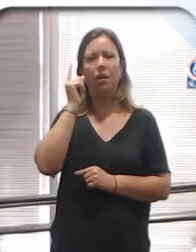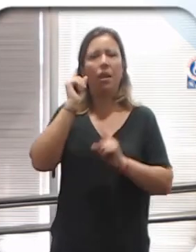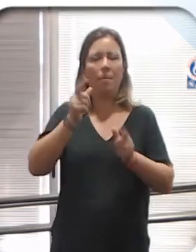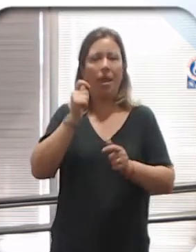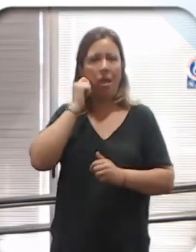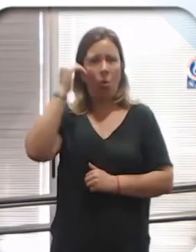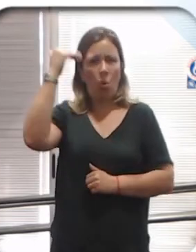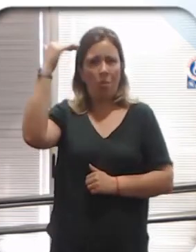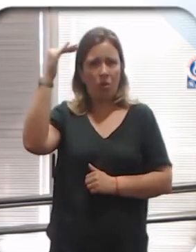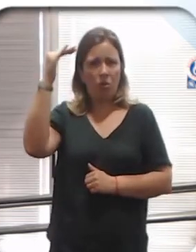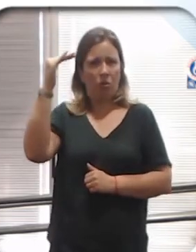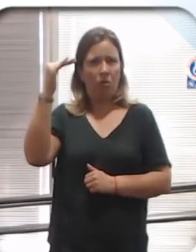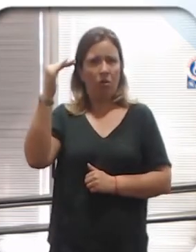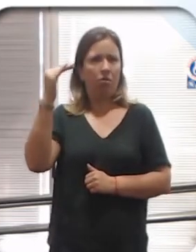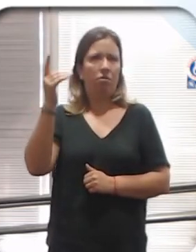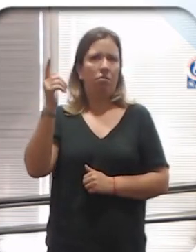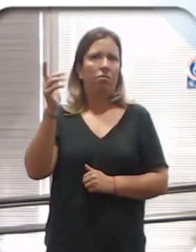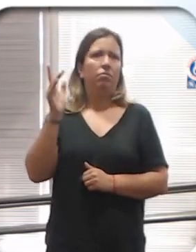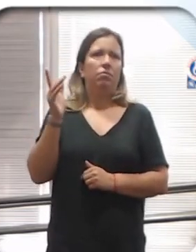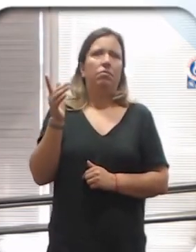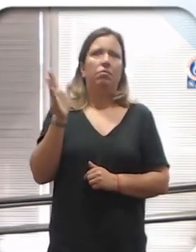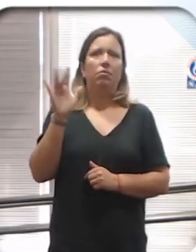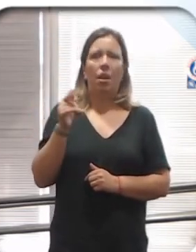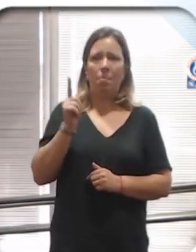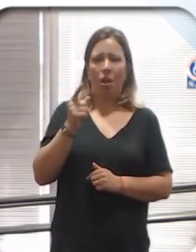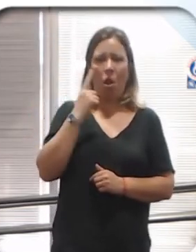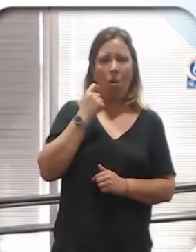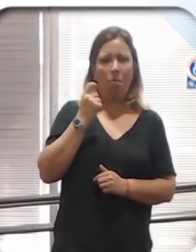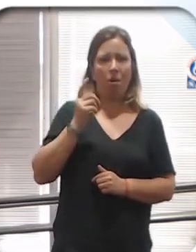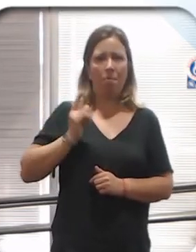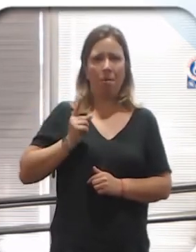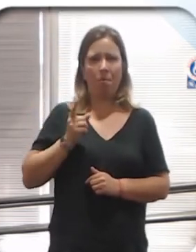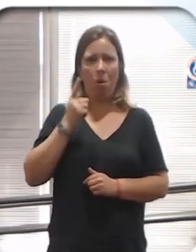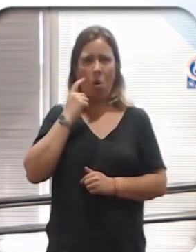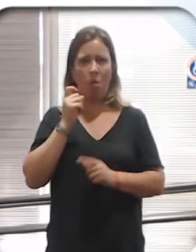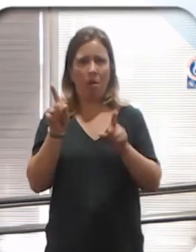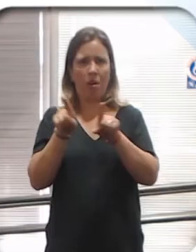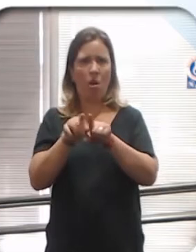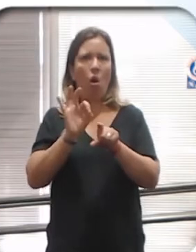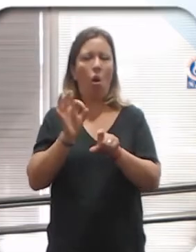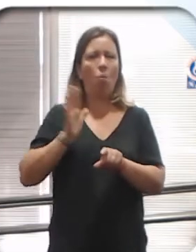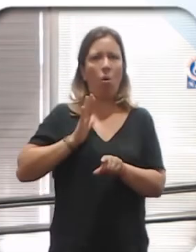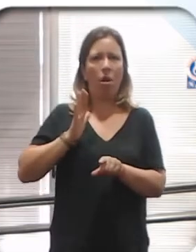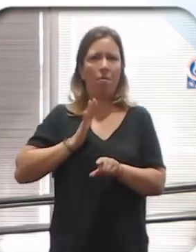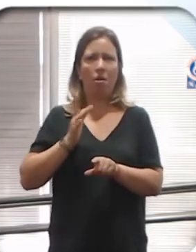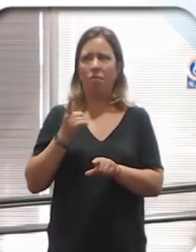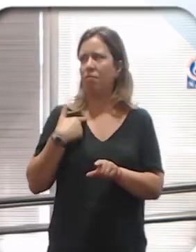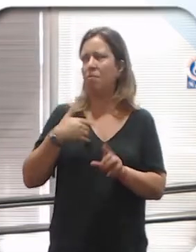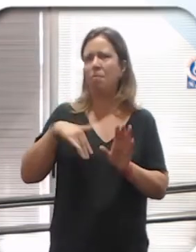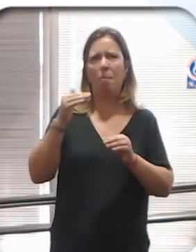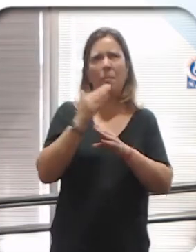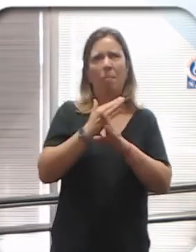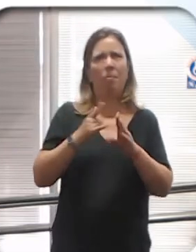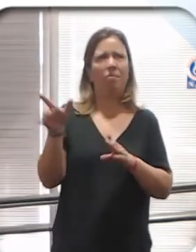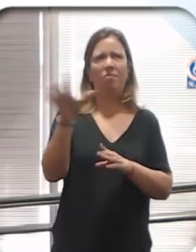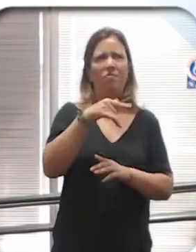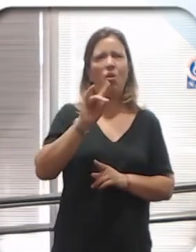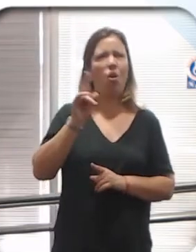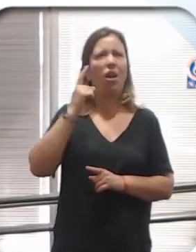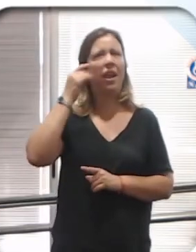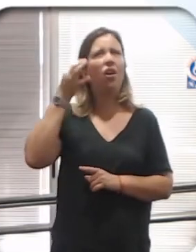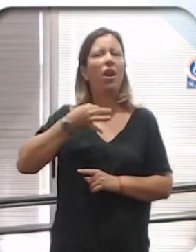aparte de adulto mayor, es homosexual, son el menos del 10% de la población que estamos acá pensó en eso.